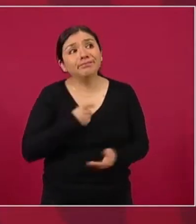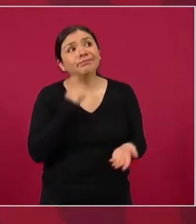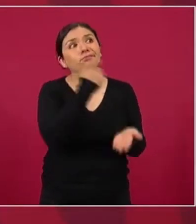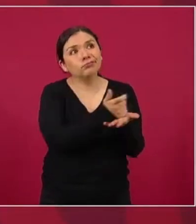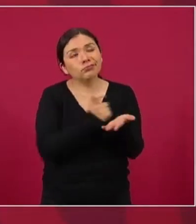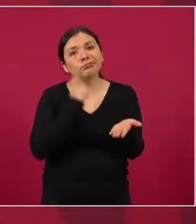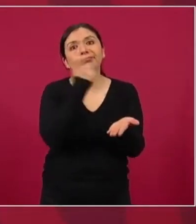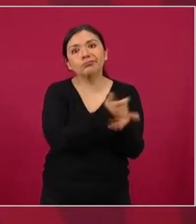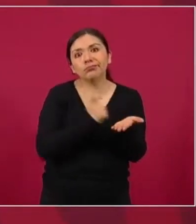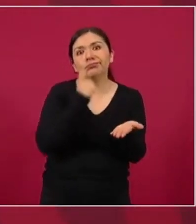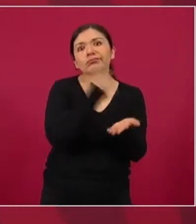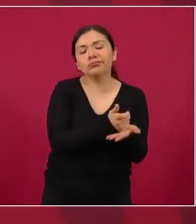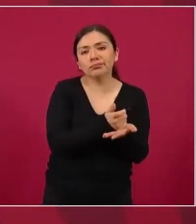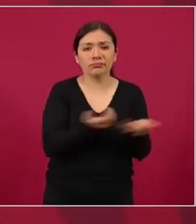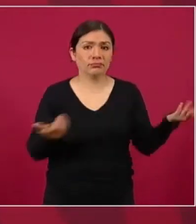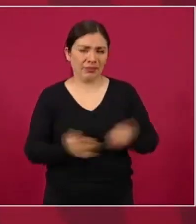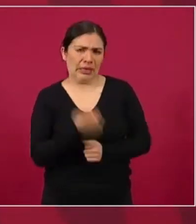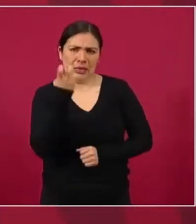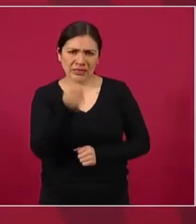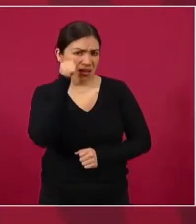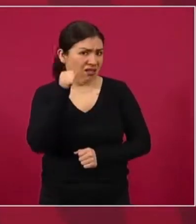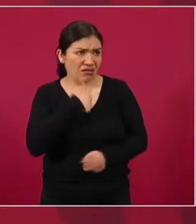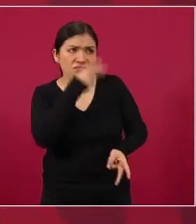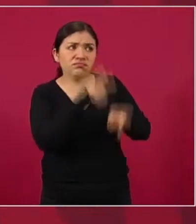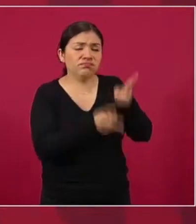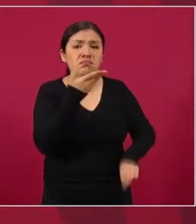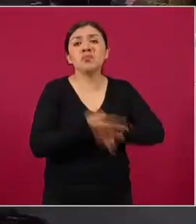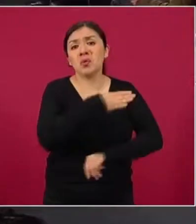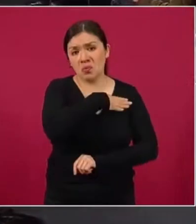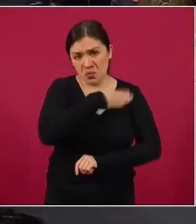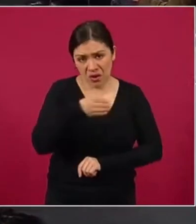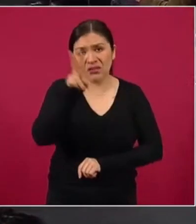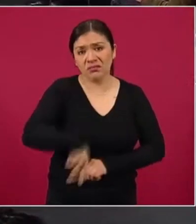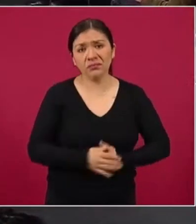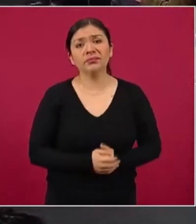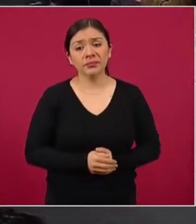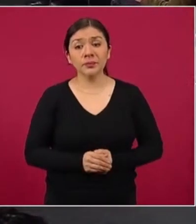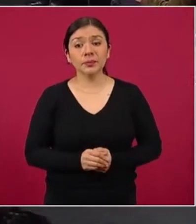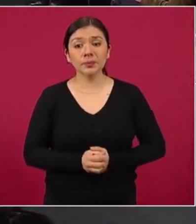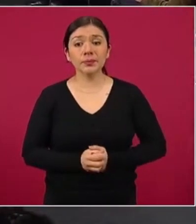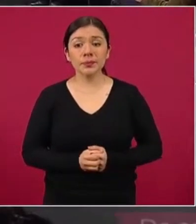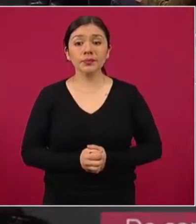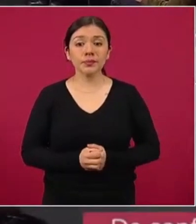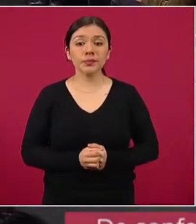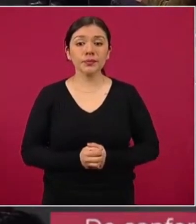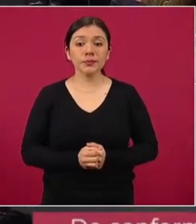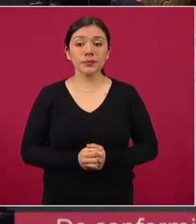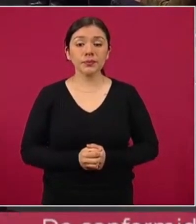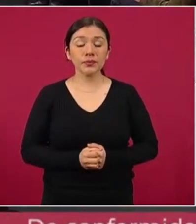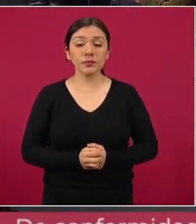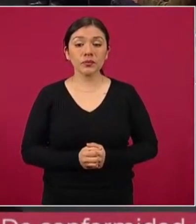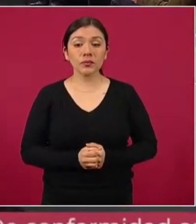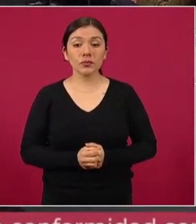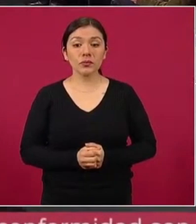Entonces, fue muy buena la conversación en estos términos.